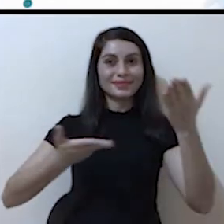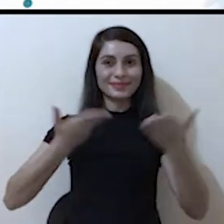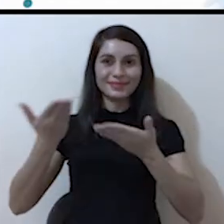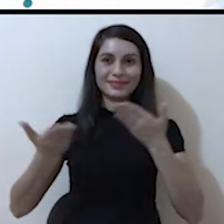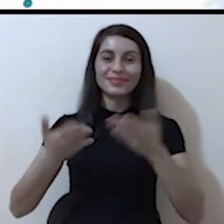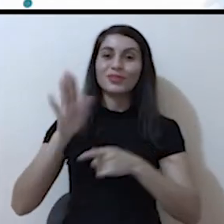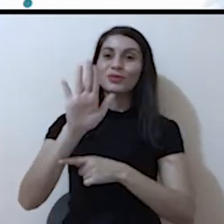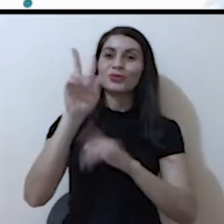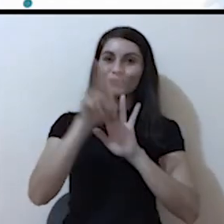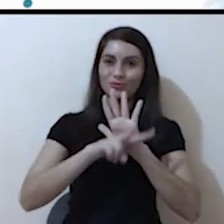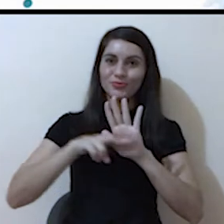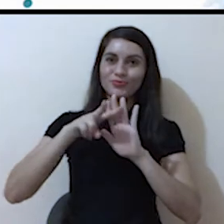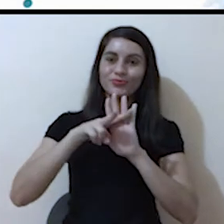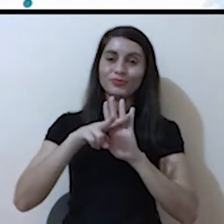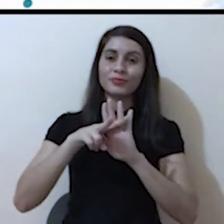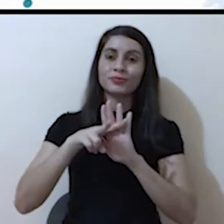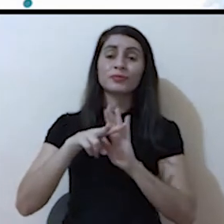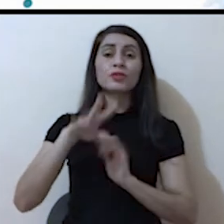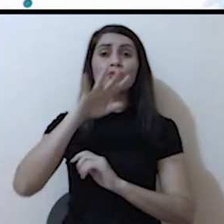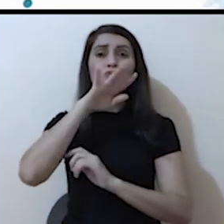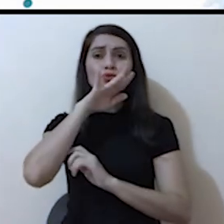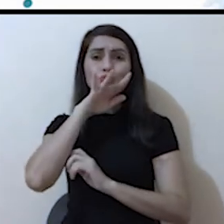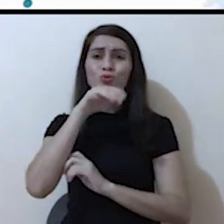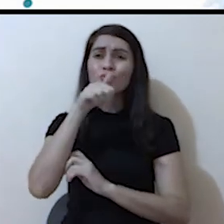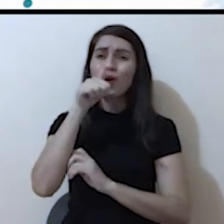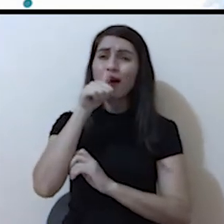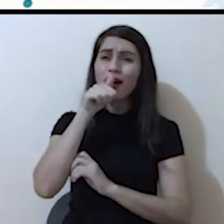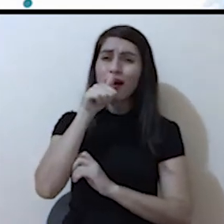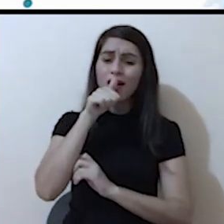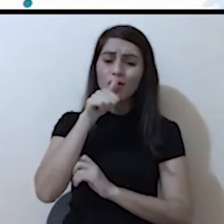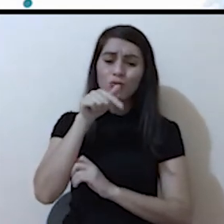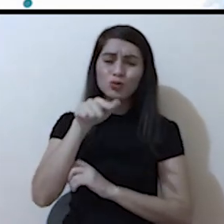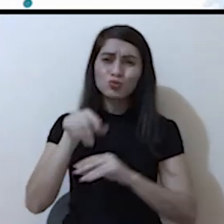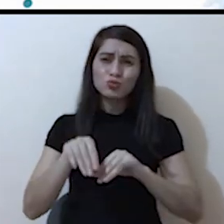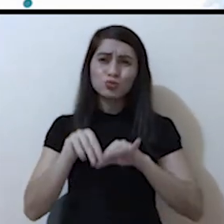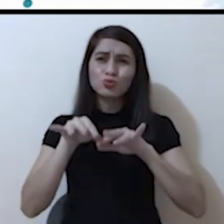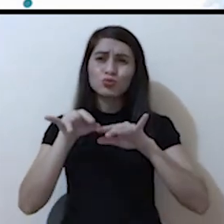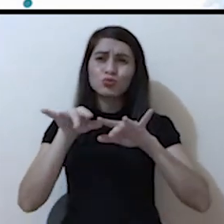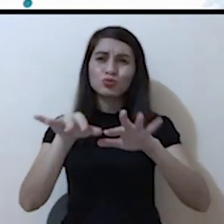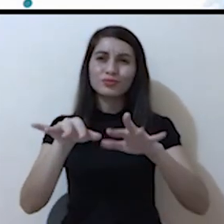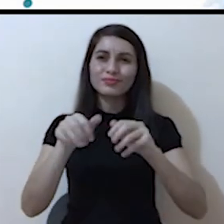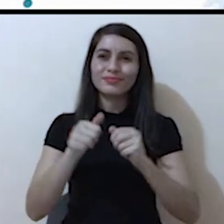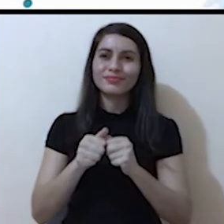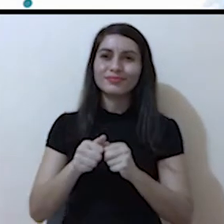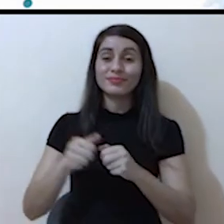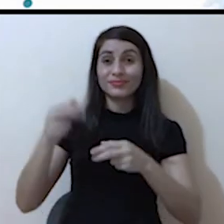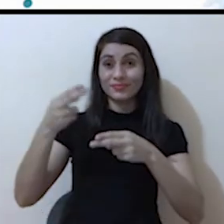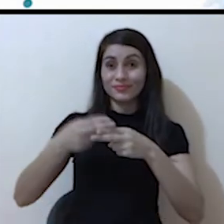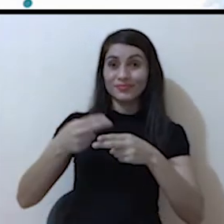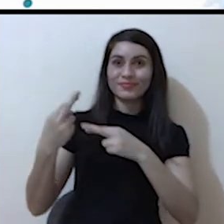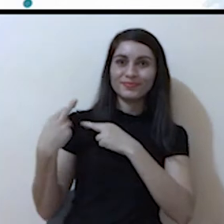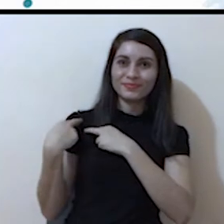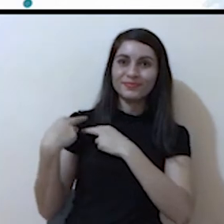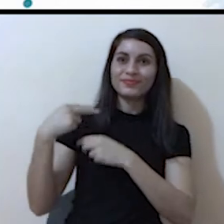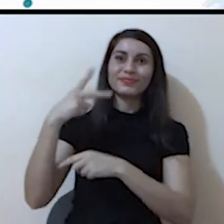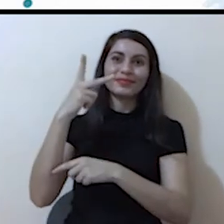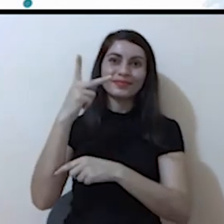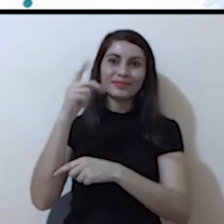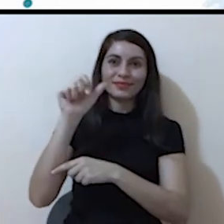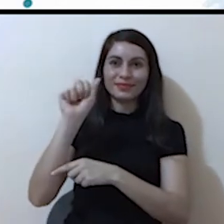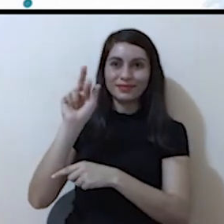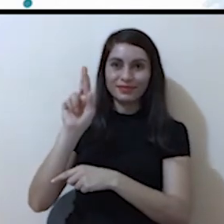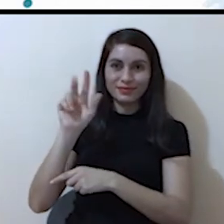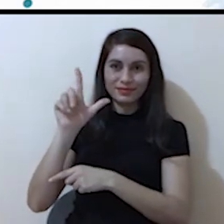Bienvenidos a su vídeo contaminación del agua. El taller es presentado por Carla Mendes y Nancy